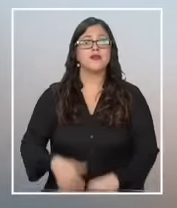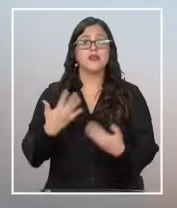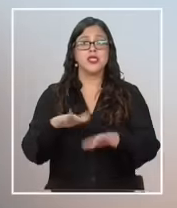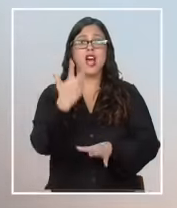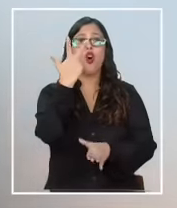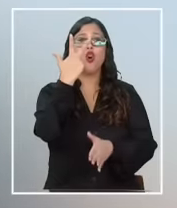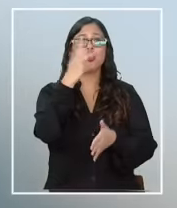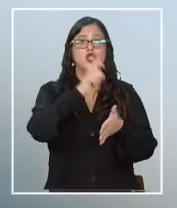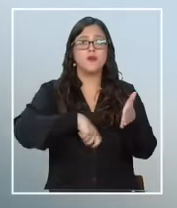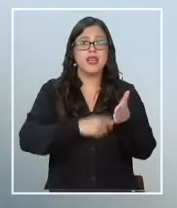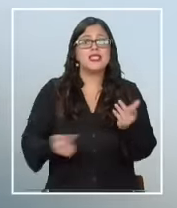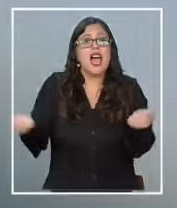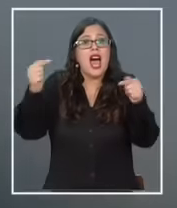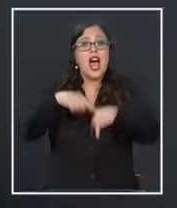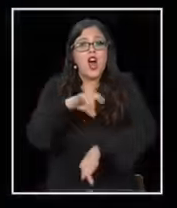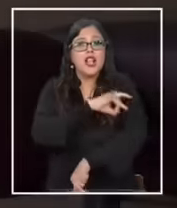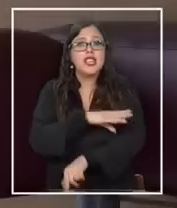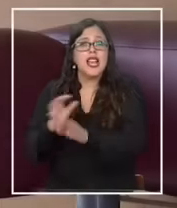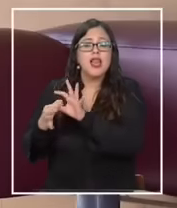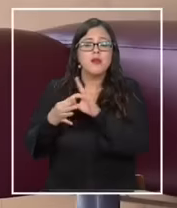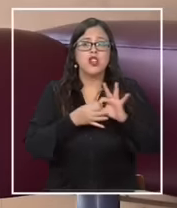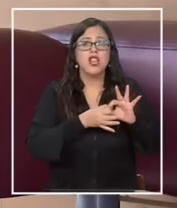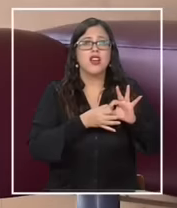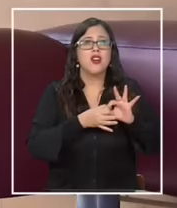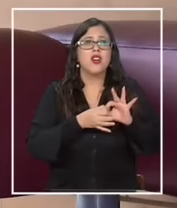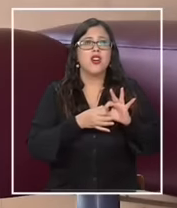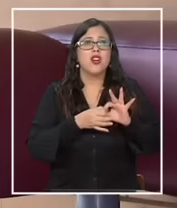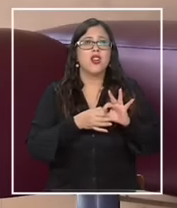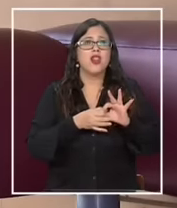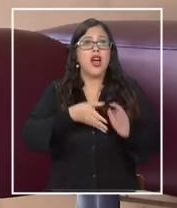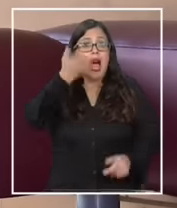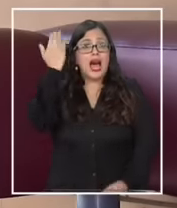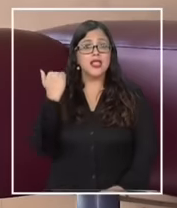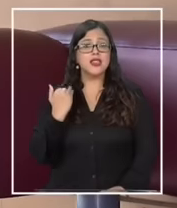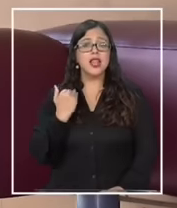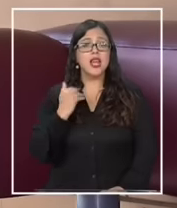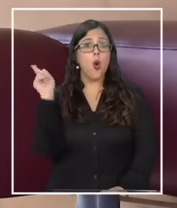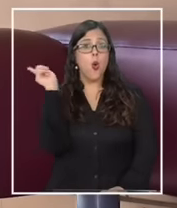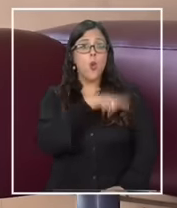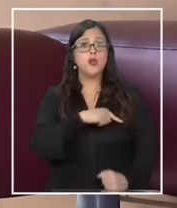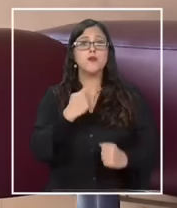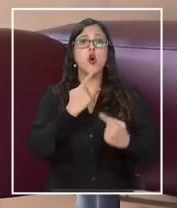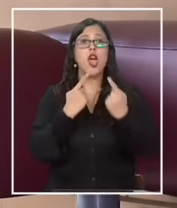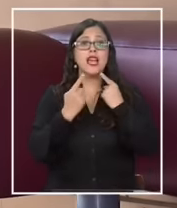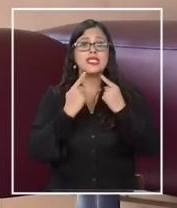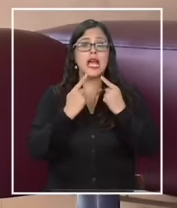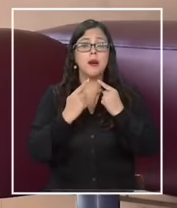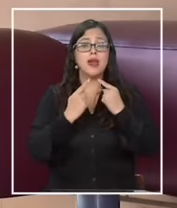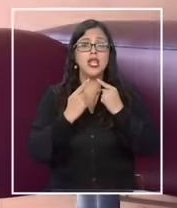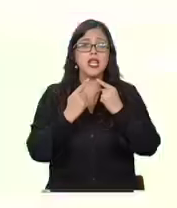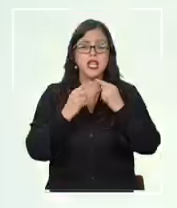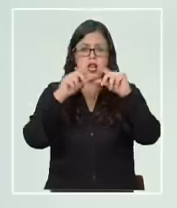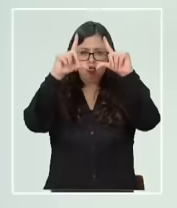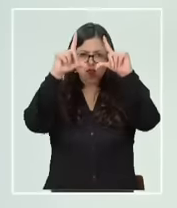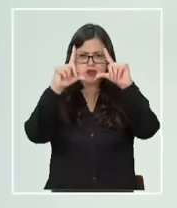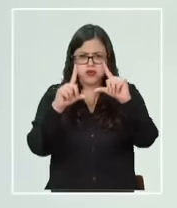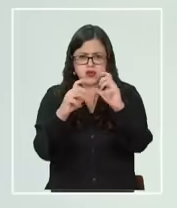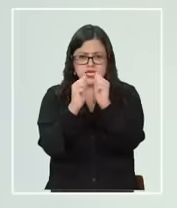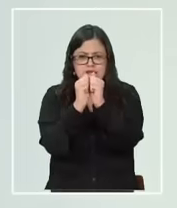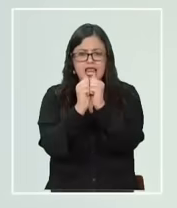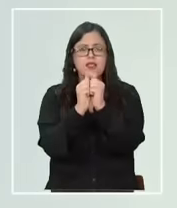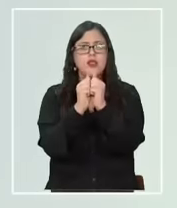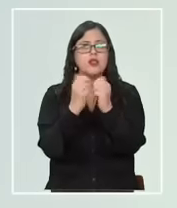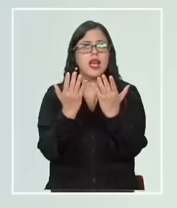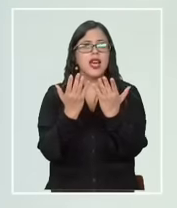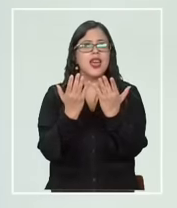meses ahora está en Chile porque su última resonancia arrojó resultados positivos que los tumores están disminuyendo realmente estamos